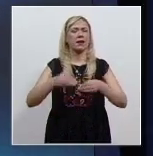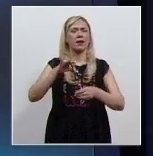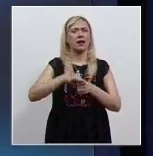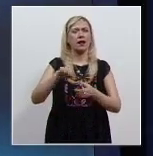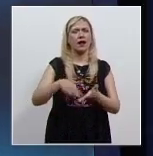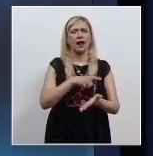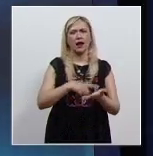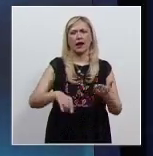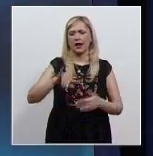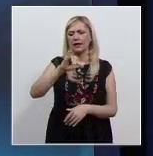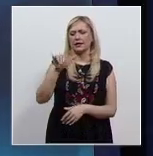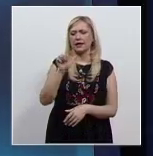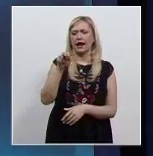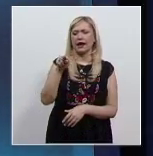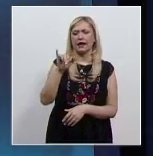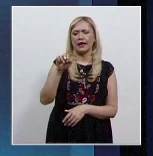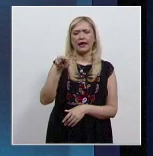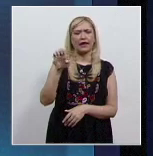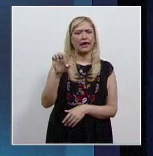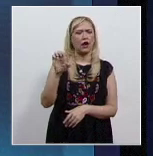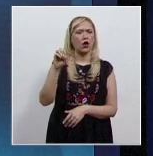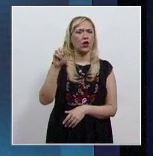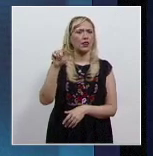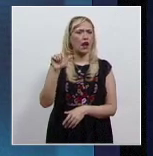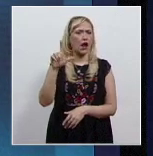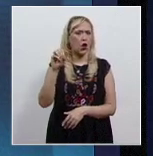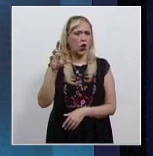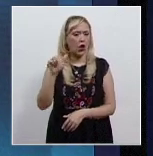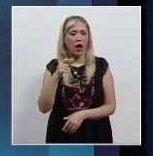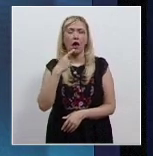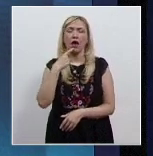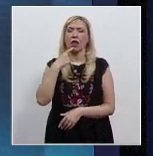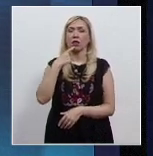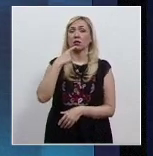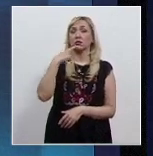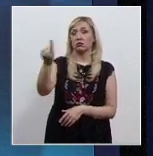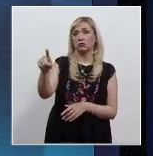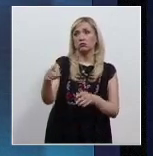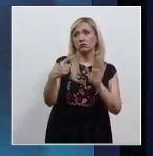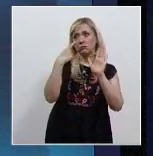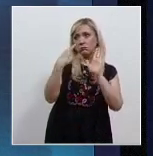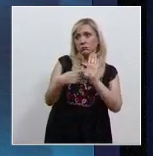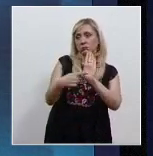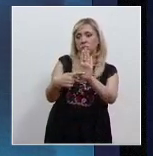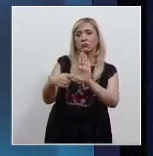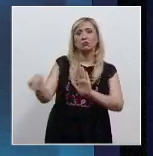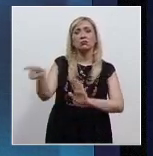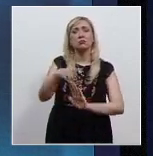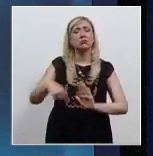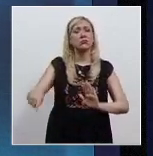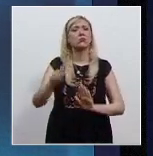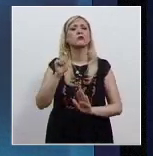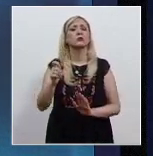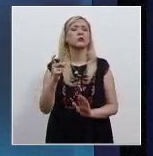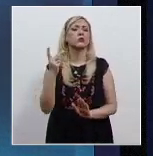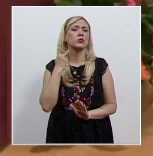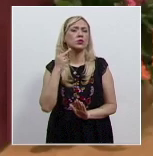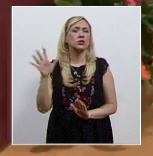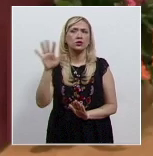Yanine Otalora Malassiz denunció que desde el poder político se estigmatiza a las y los juzgadores.